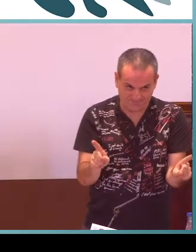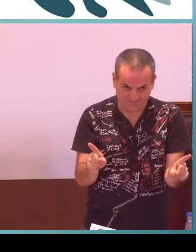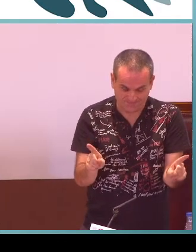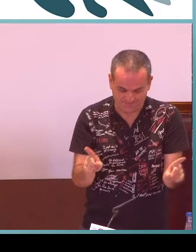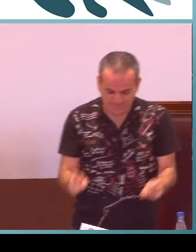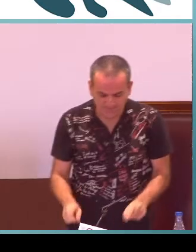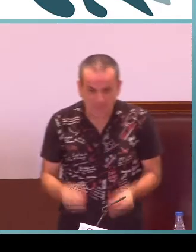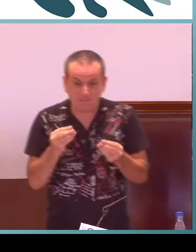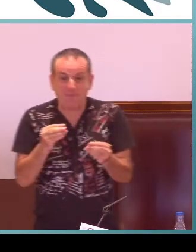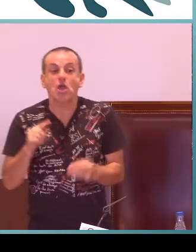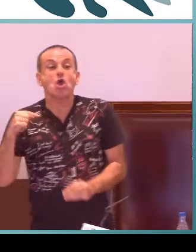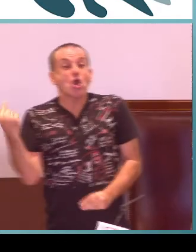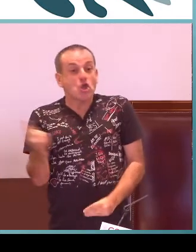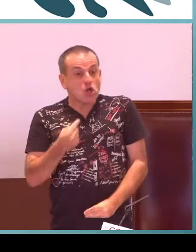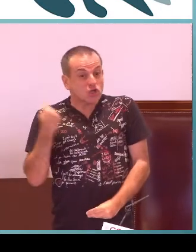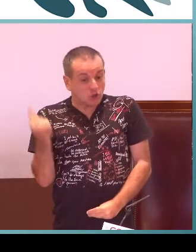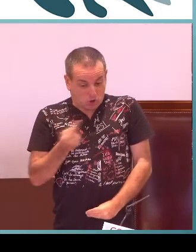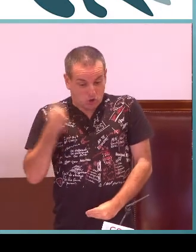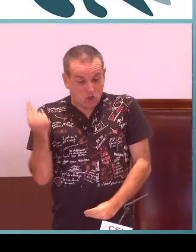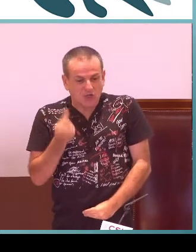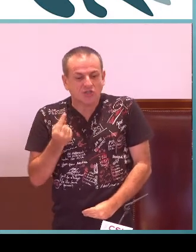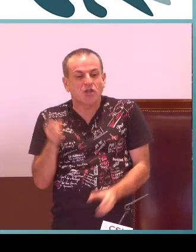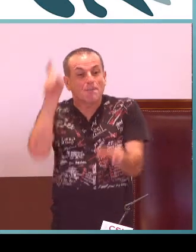No se imparte con los oyentes.